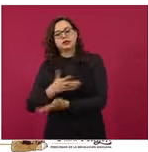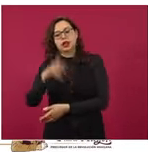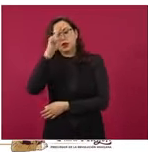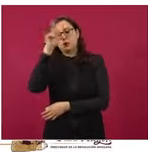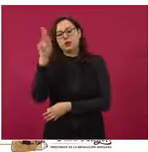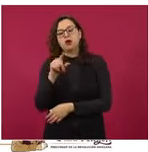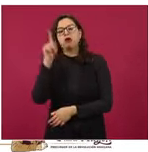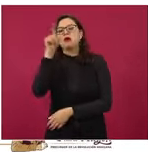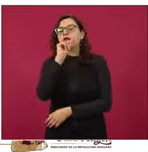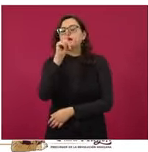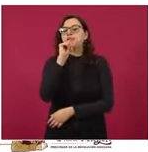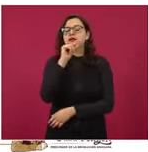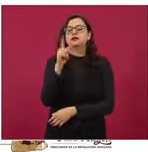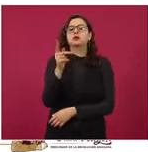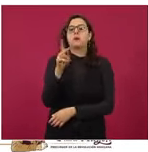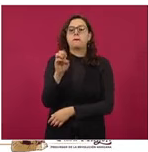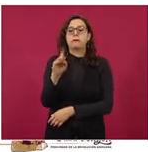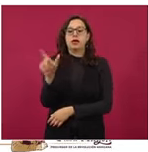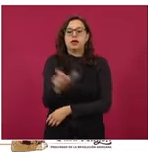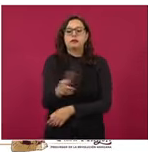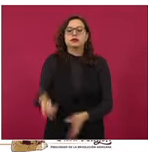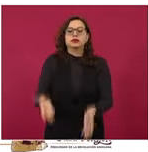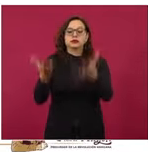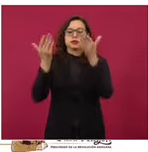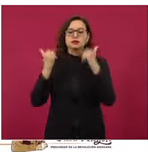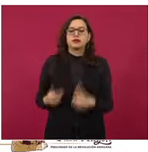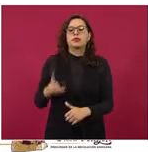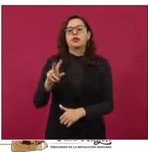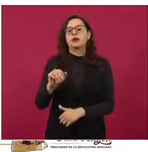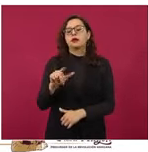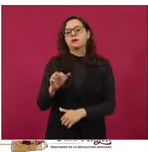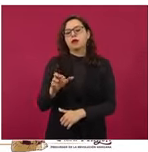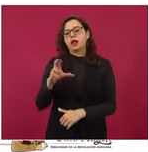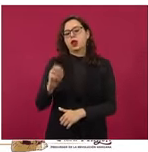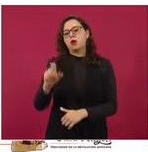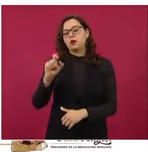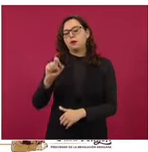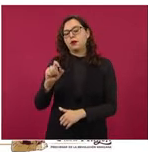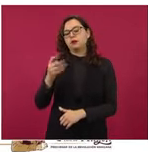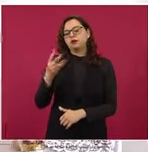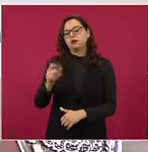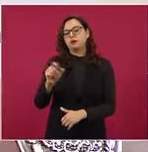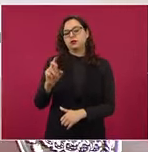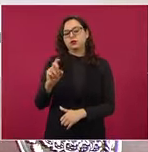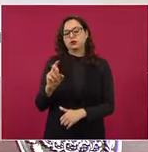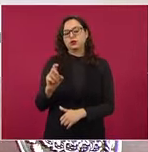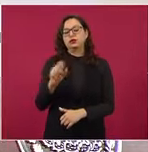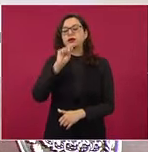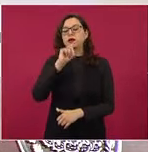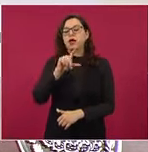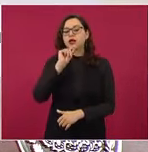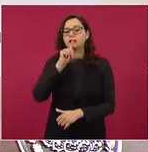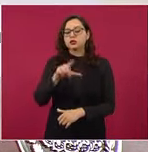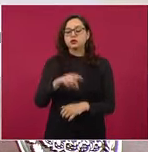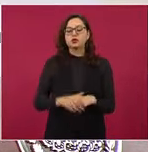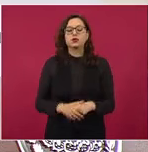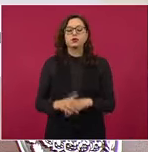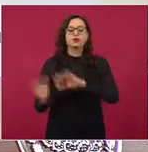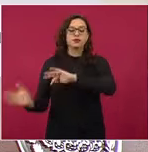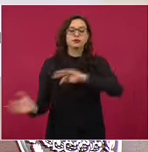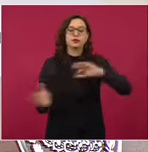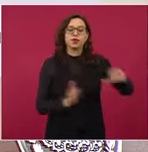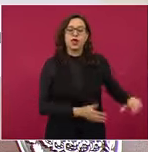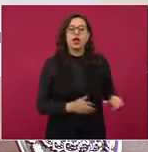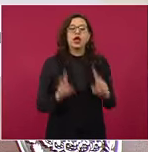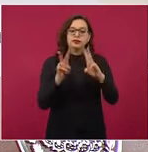otra vez en Mascota, Jalisco, y 24.30 centavos de Valero en Tonalá, Jalisco. En el gas LP